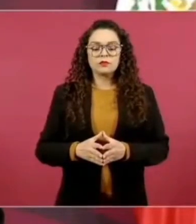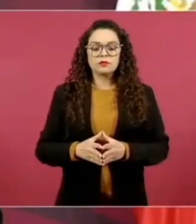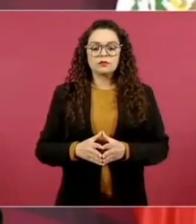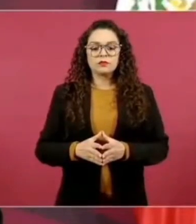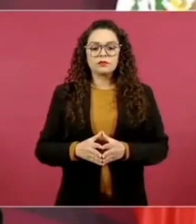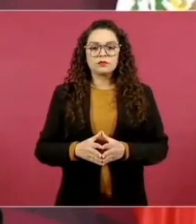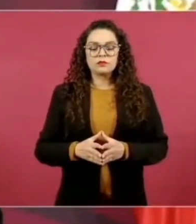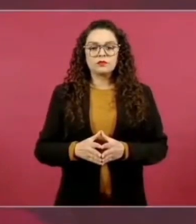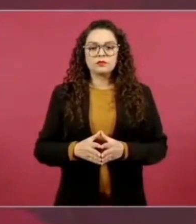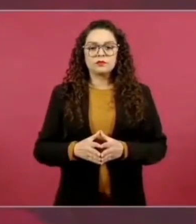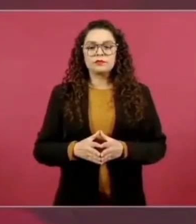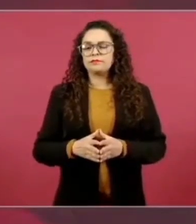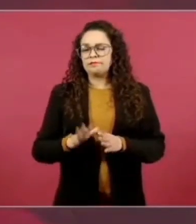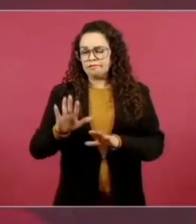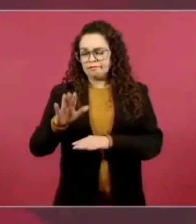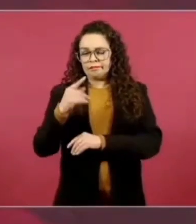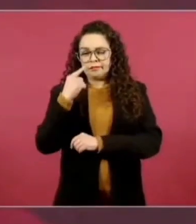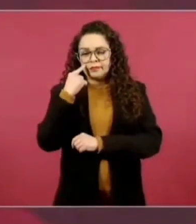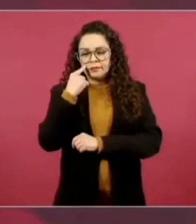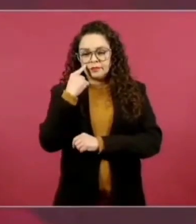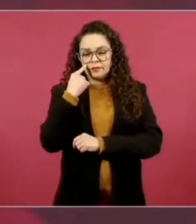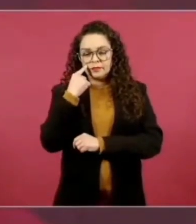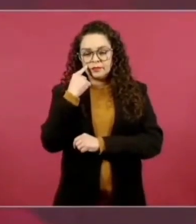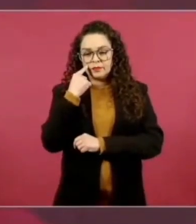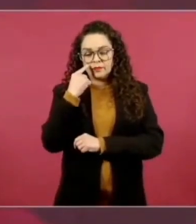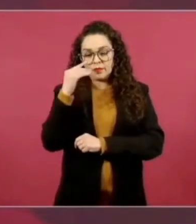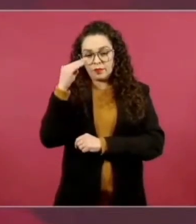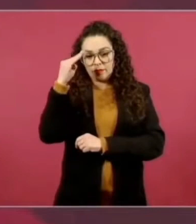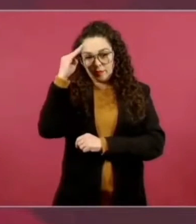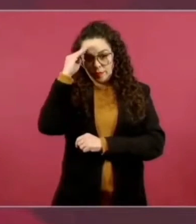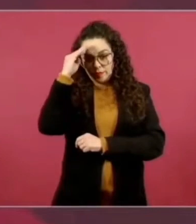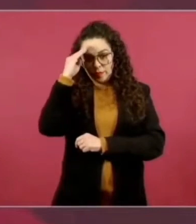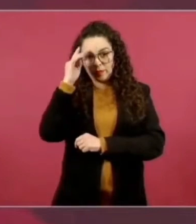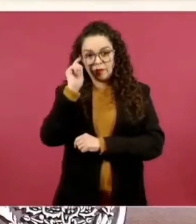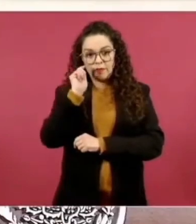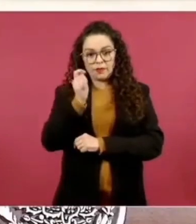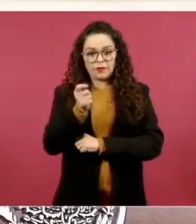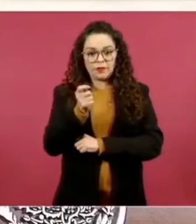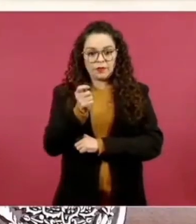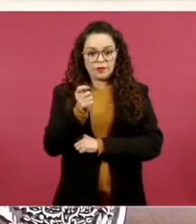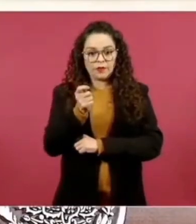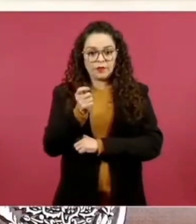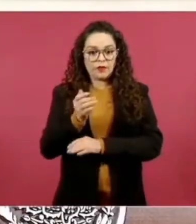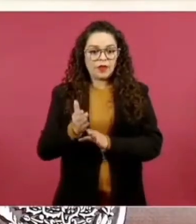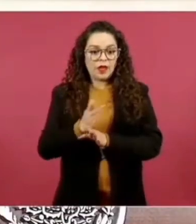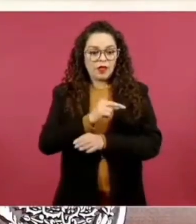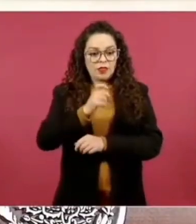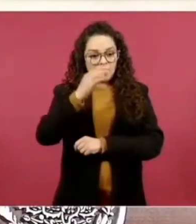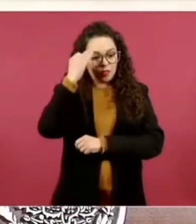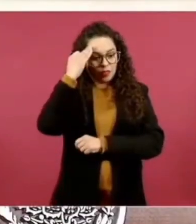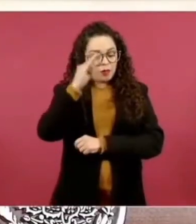vaya a polarizar antes de tiempo,